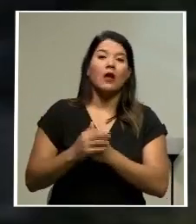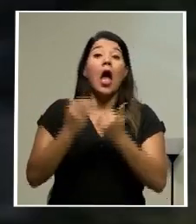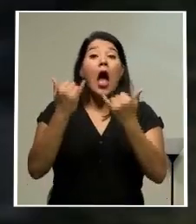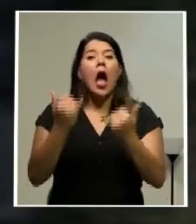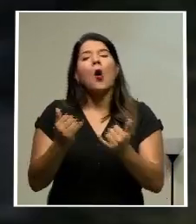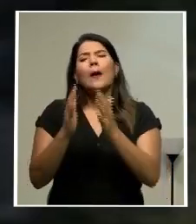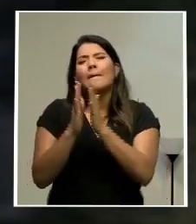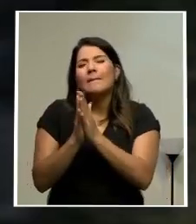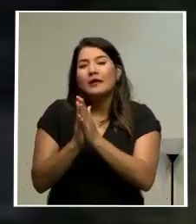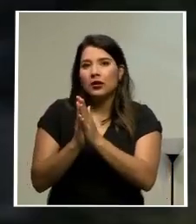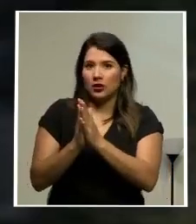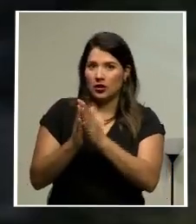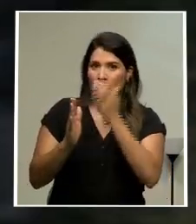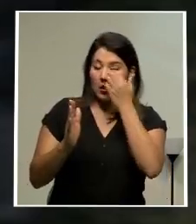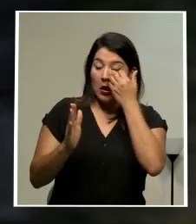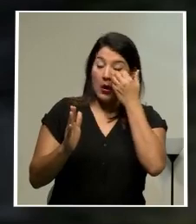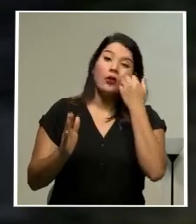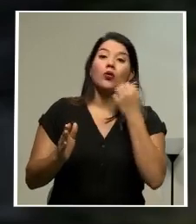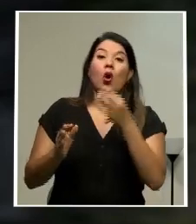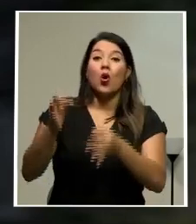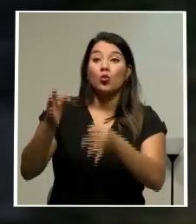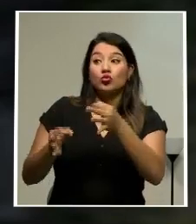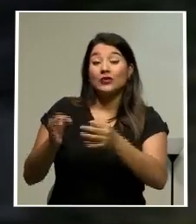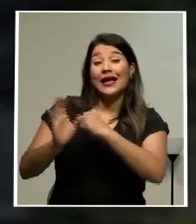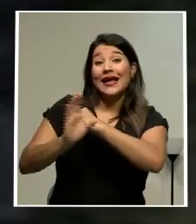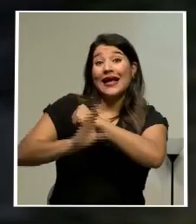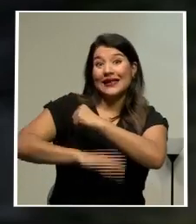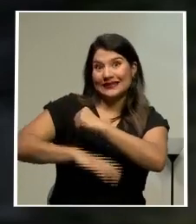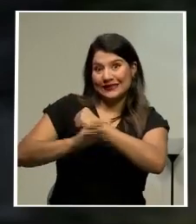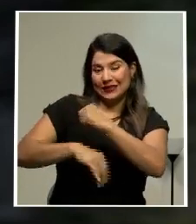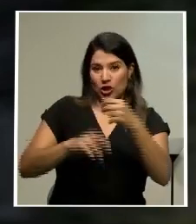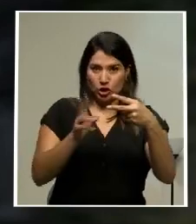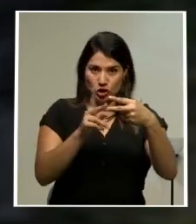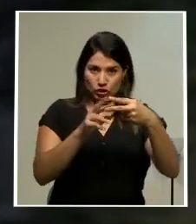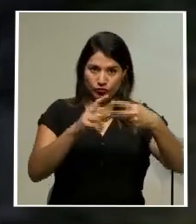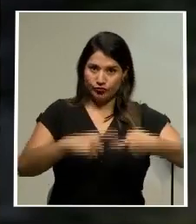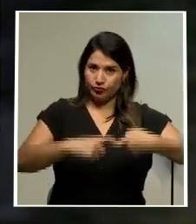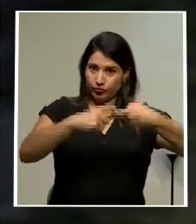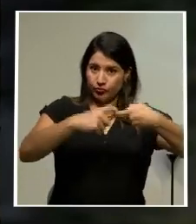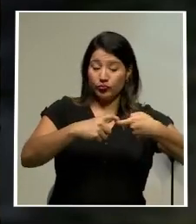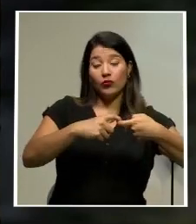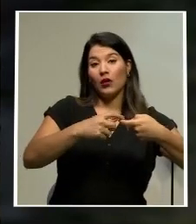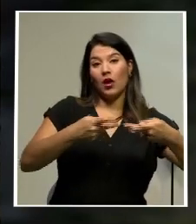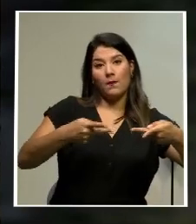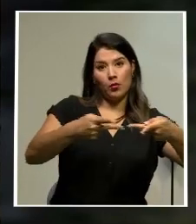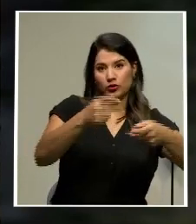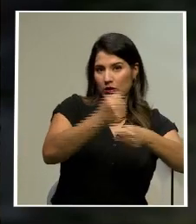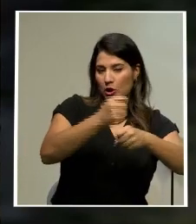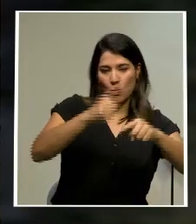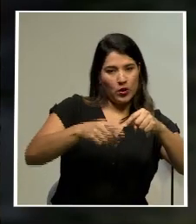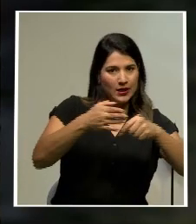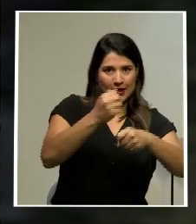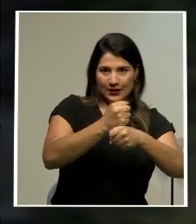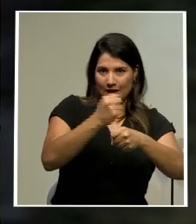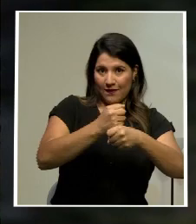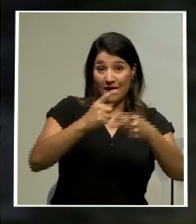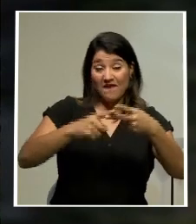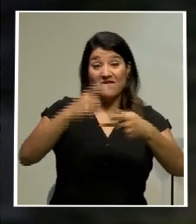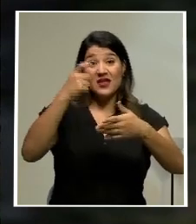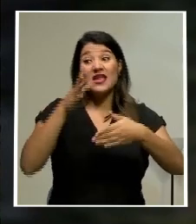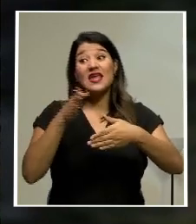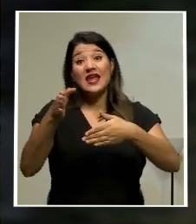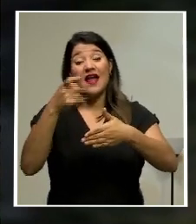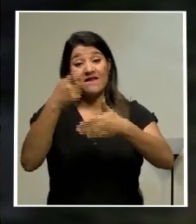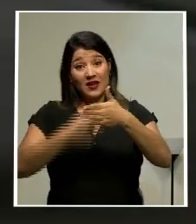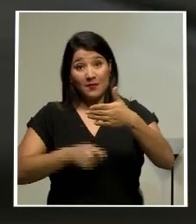que se impusieran las siguientes medidas cautelares para ambos, suspensión del cargo, firmar periódicamente en el juzgado, prohibición de ingresar al centro